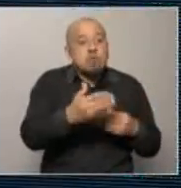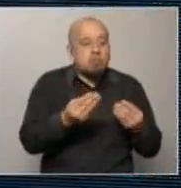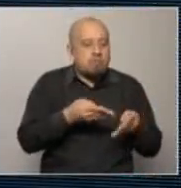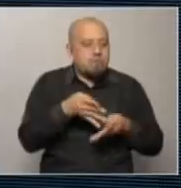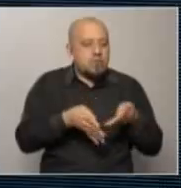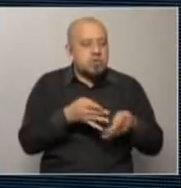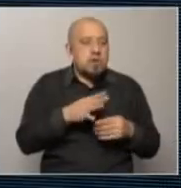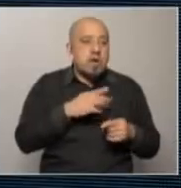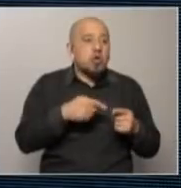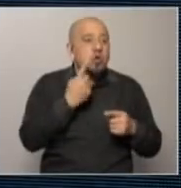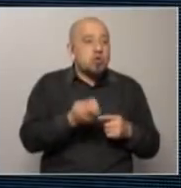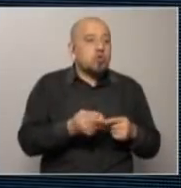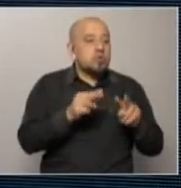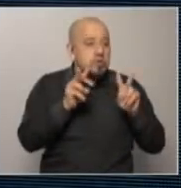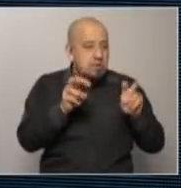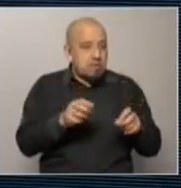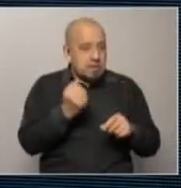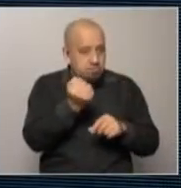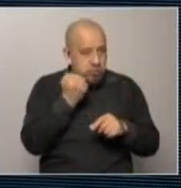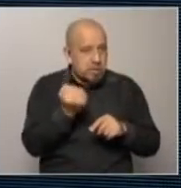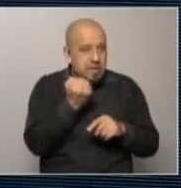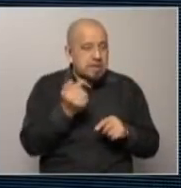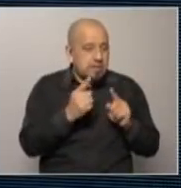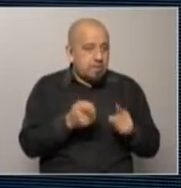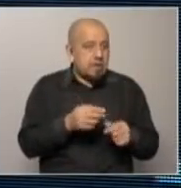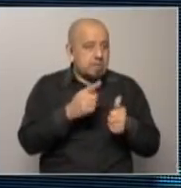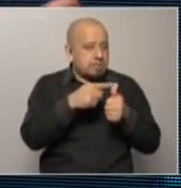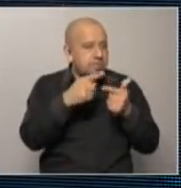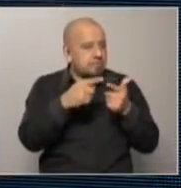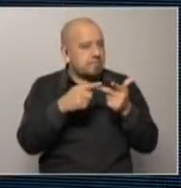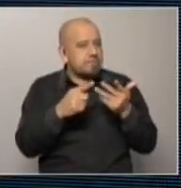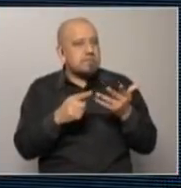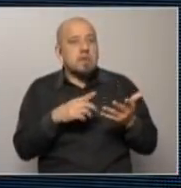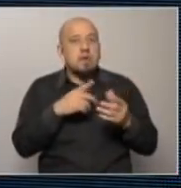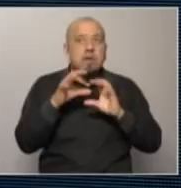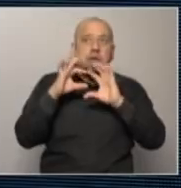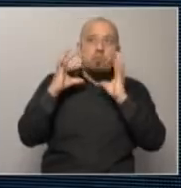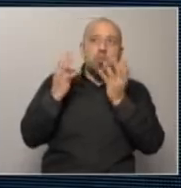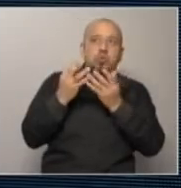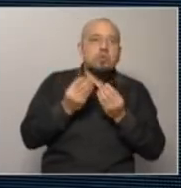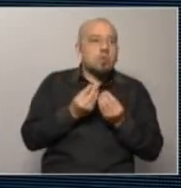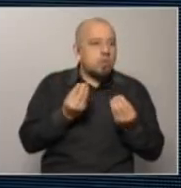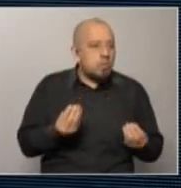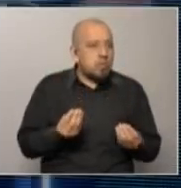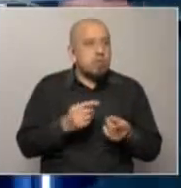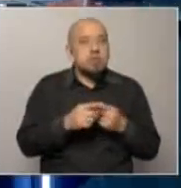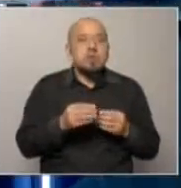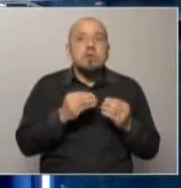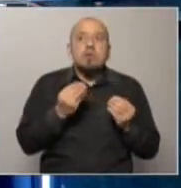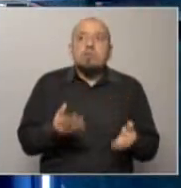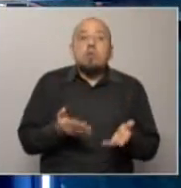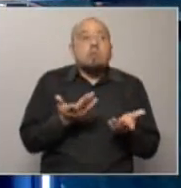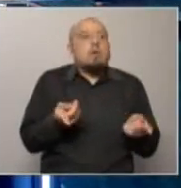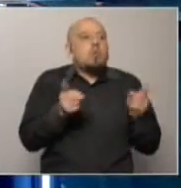hay otras variables que van a estar influyendo cómo cómo va a estar el mundo el mundo va a regresar a la